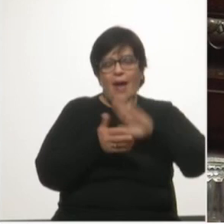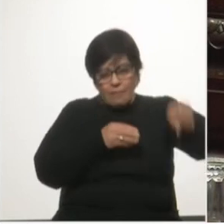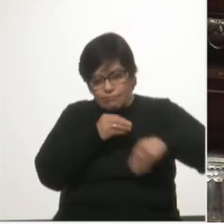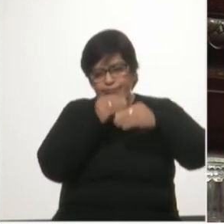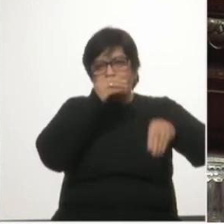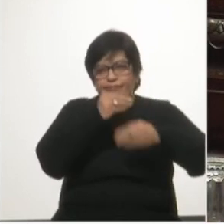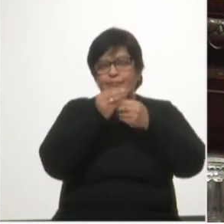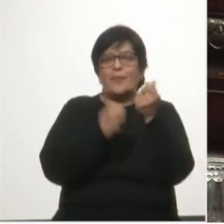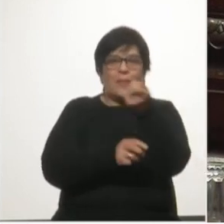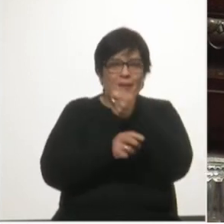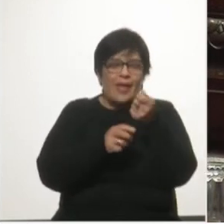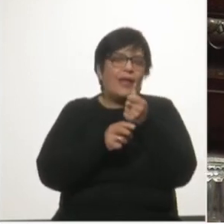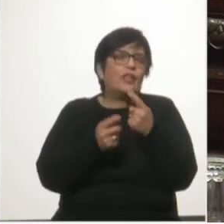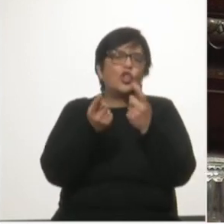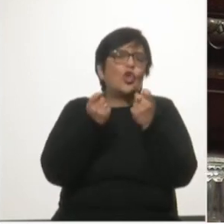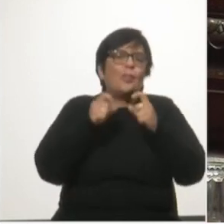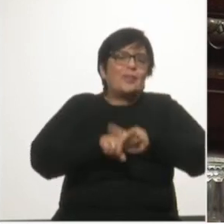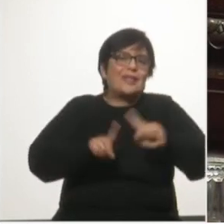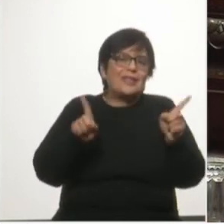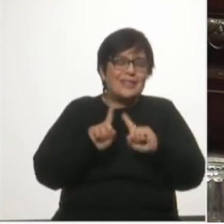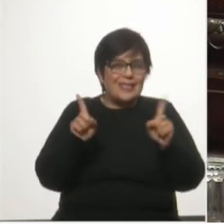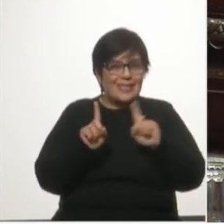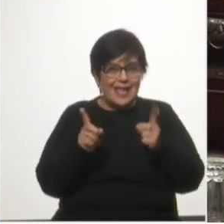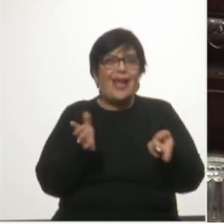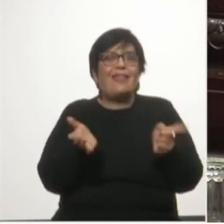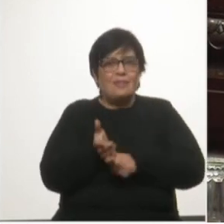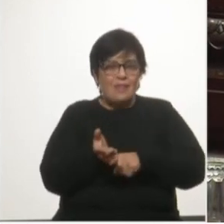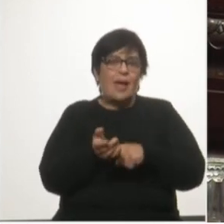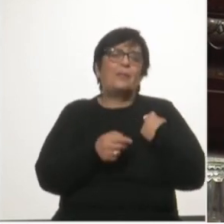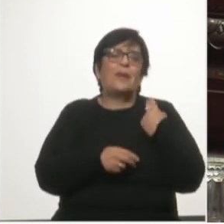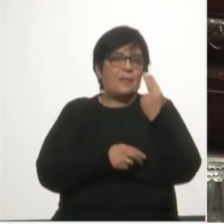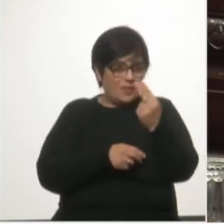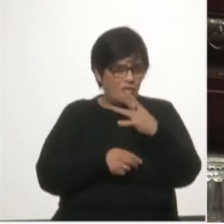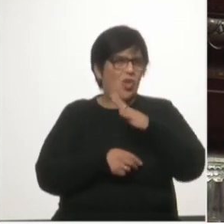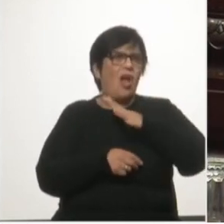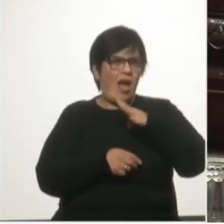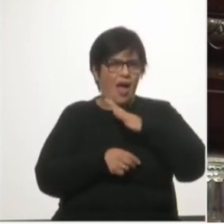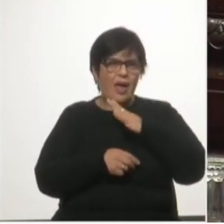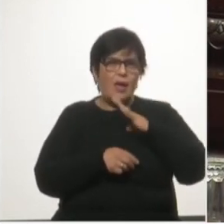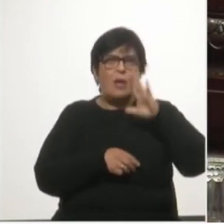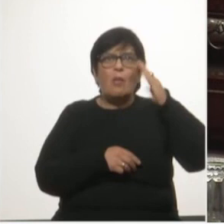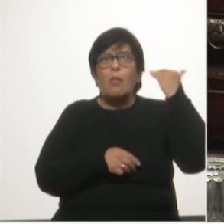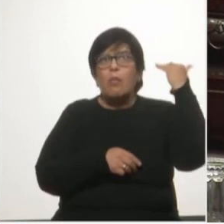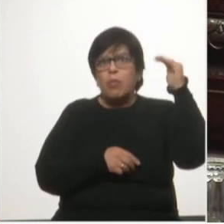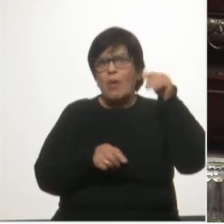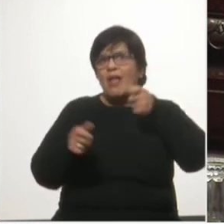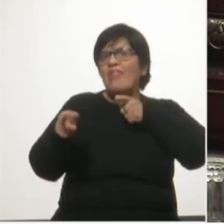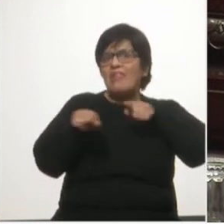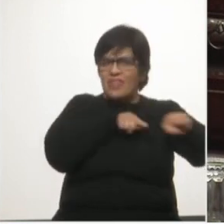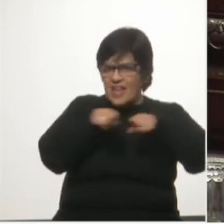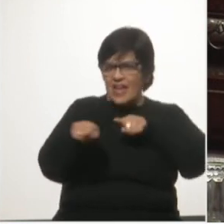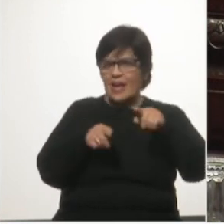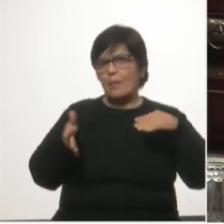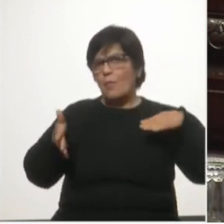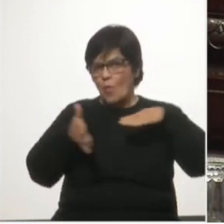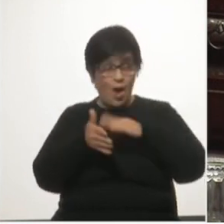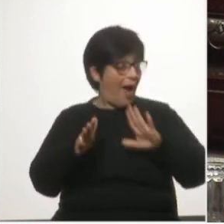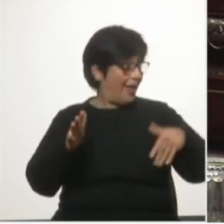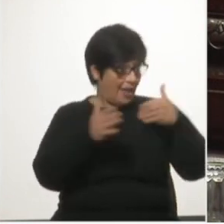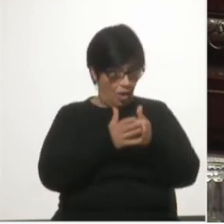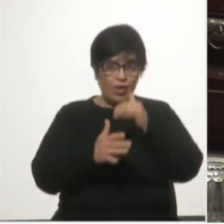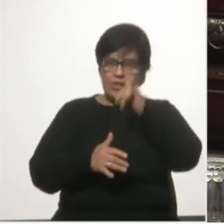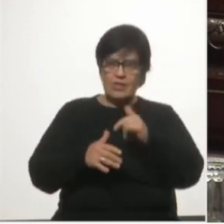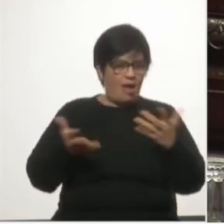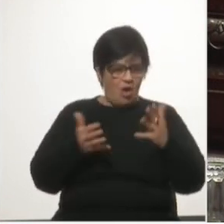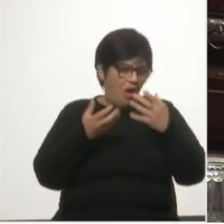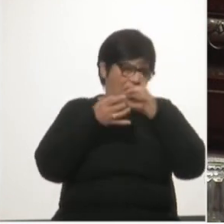sin necesidad de contar con autorización de la autoridad portuaria como se requería hasta el momento.